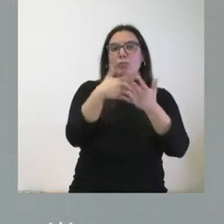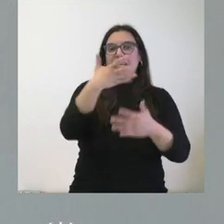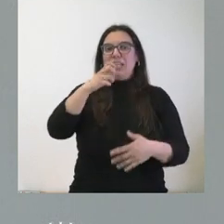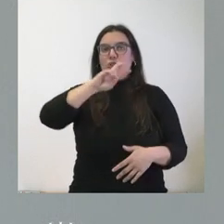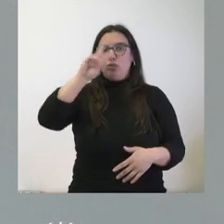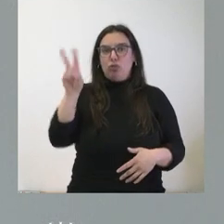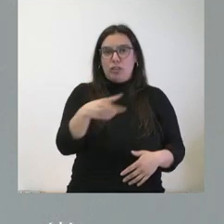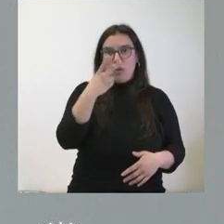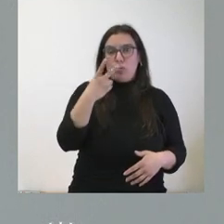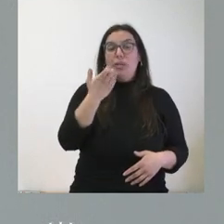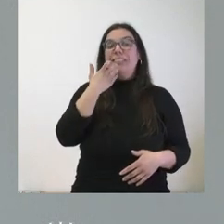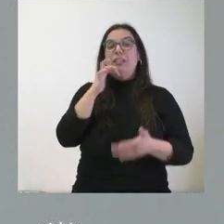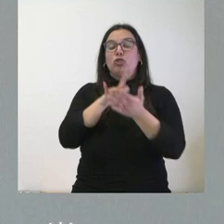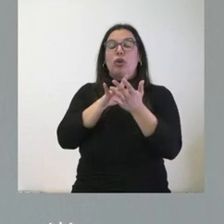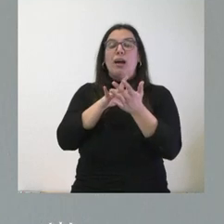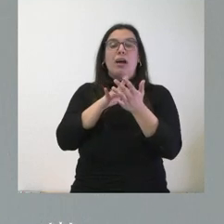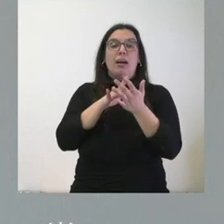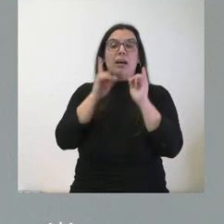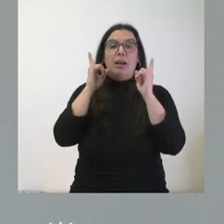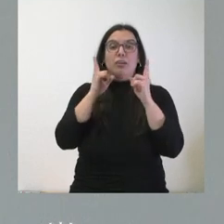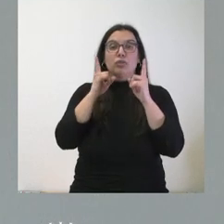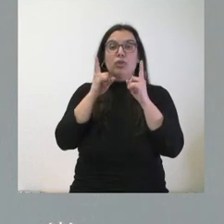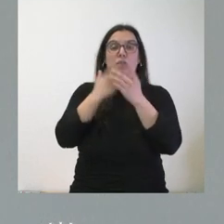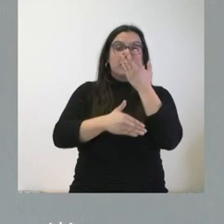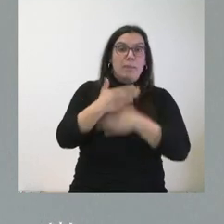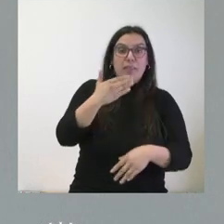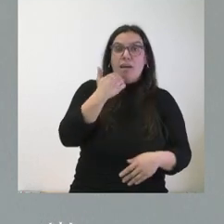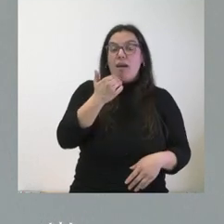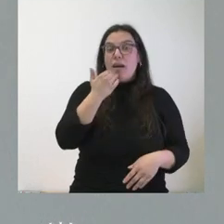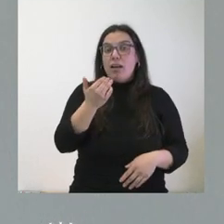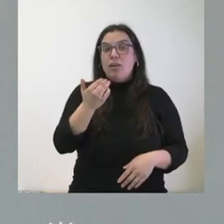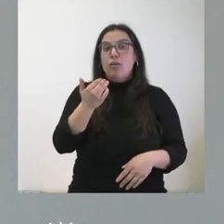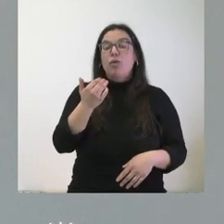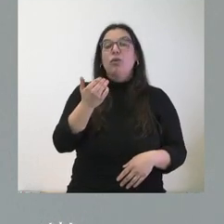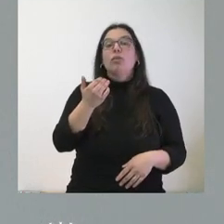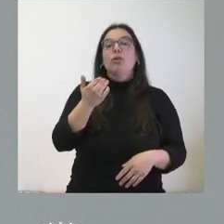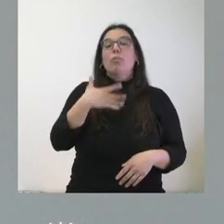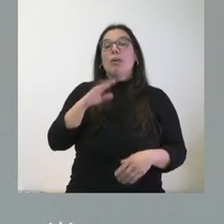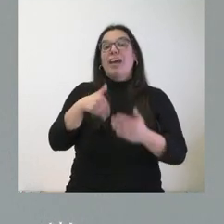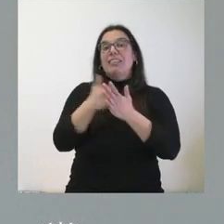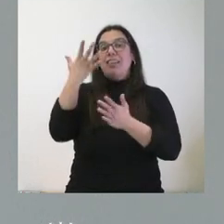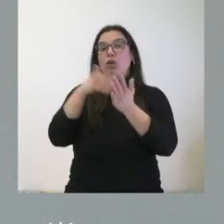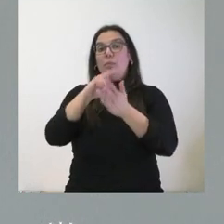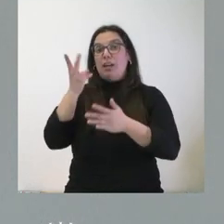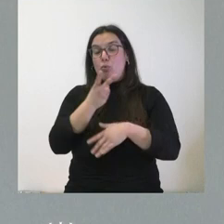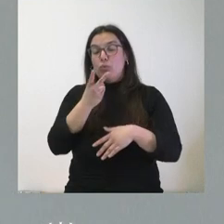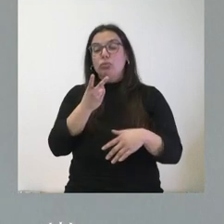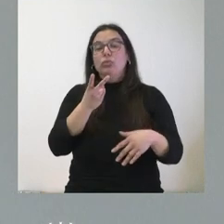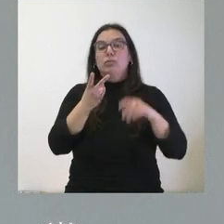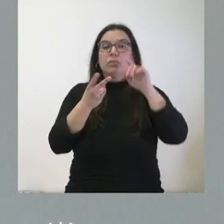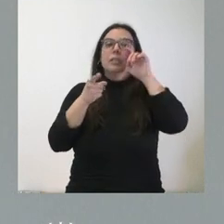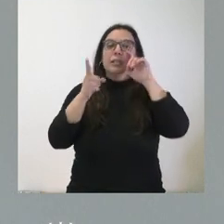5.000 euros hablamos de personas con discapacidad cuando hay un nacimiento o una adopción. Y somos